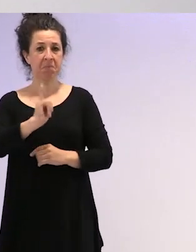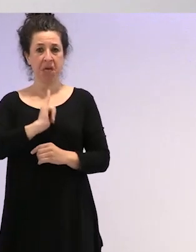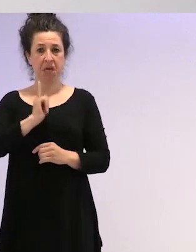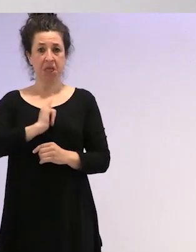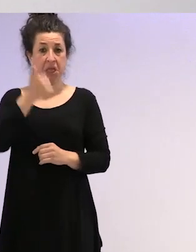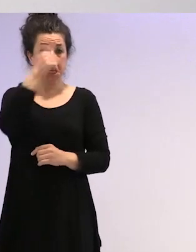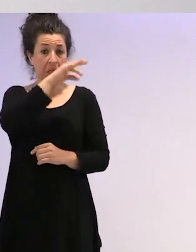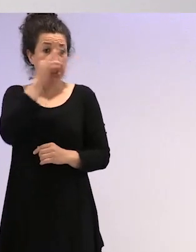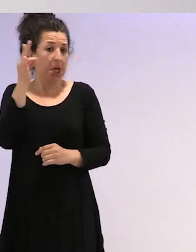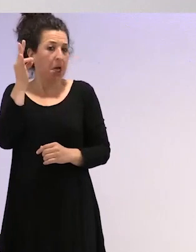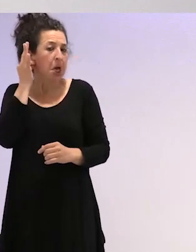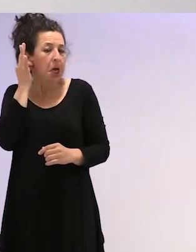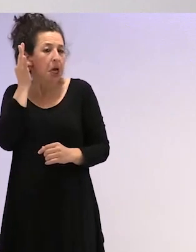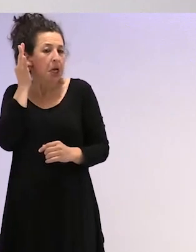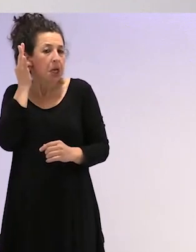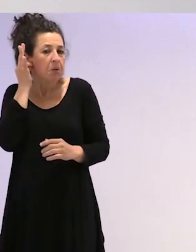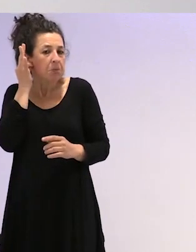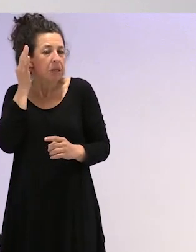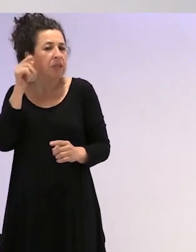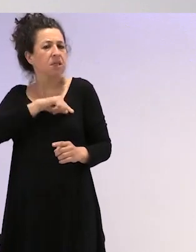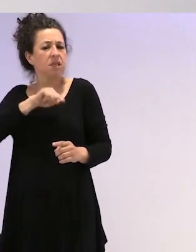que se siente cómodo,